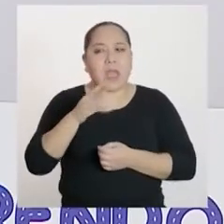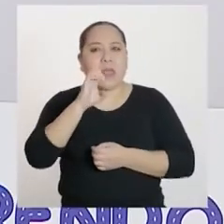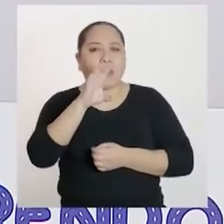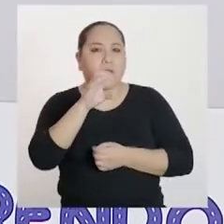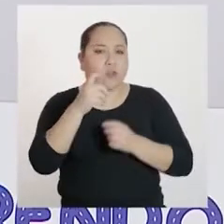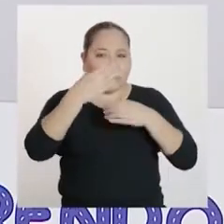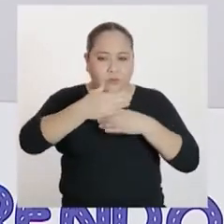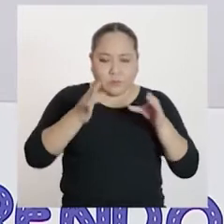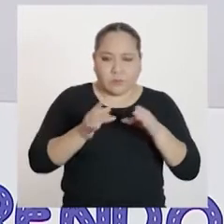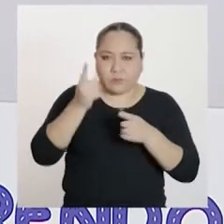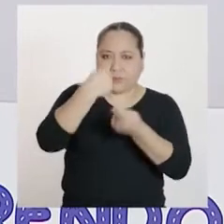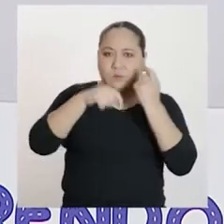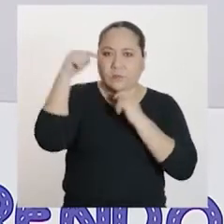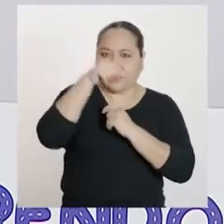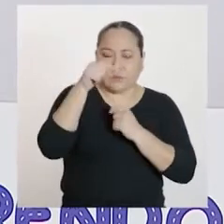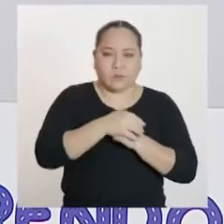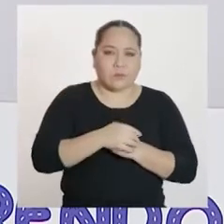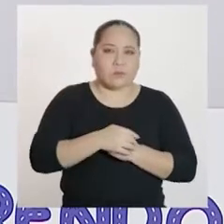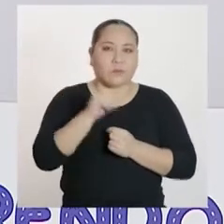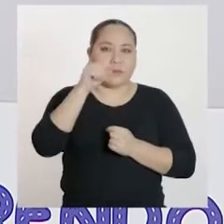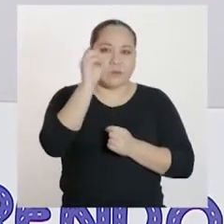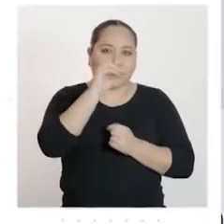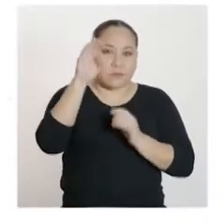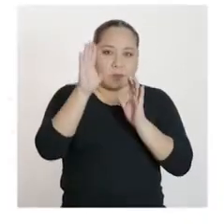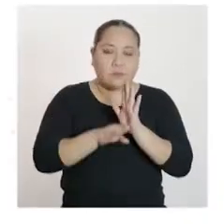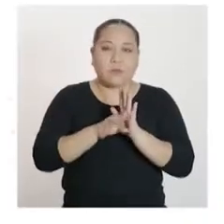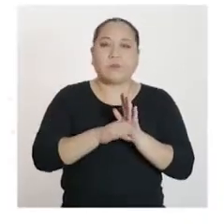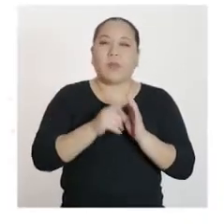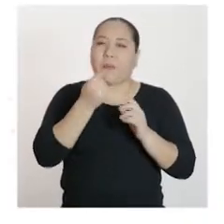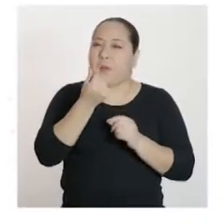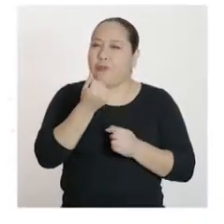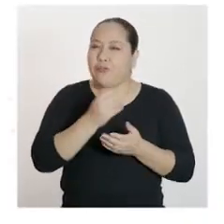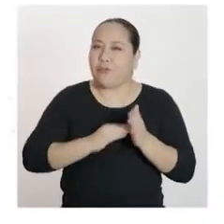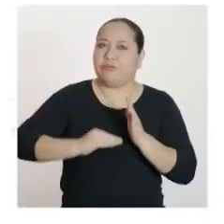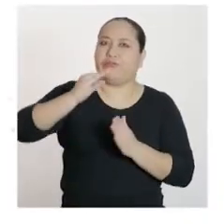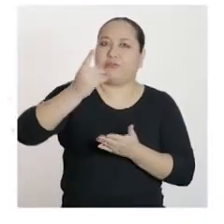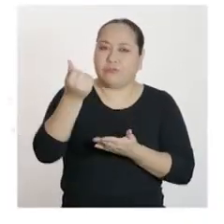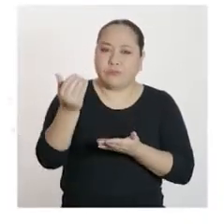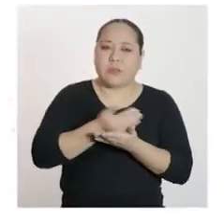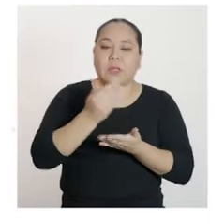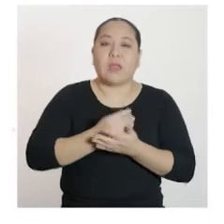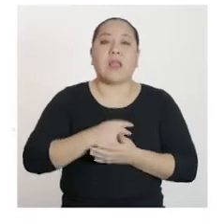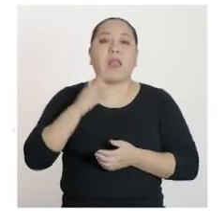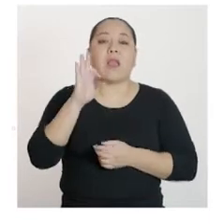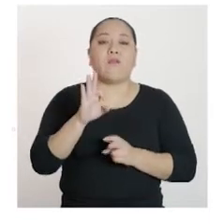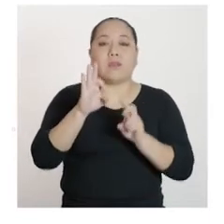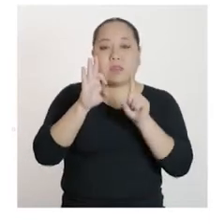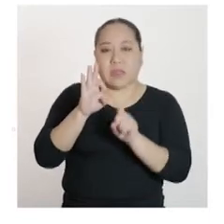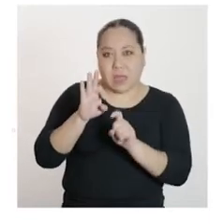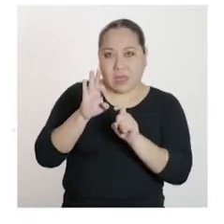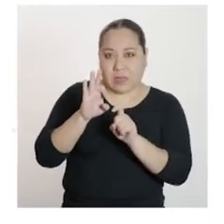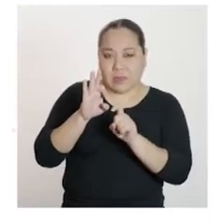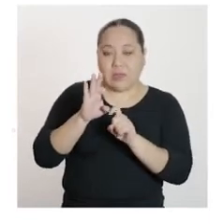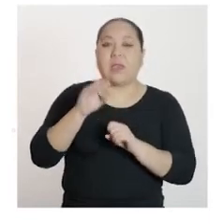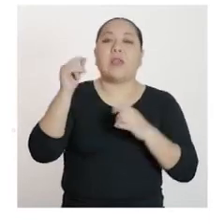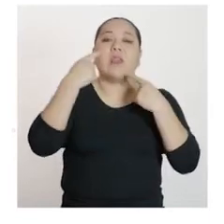deberíamos vender con esta oferta para que el ingreso sea máximo? En la función obtenida, f de x igual